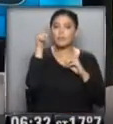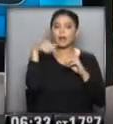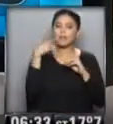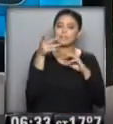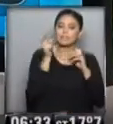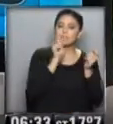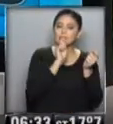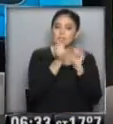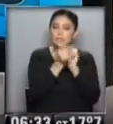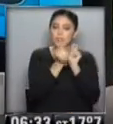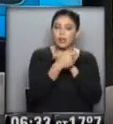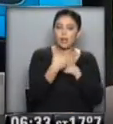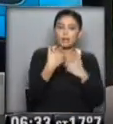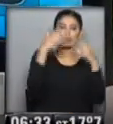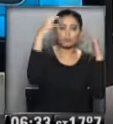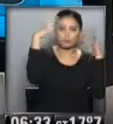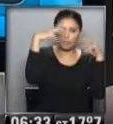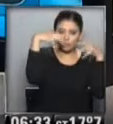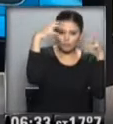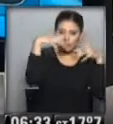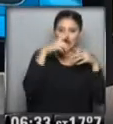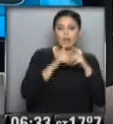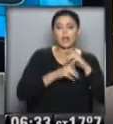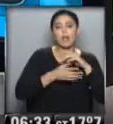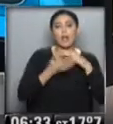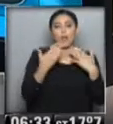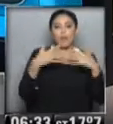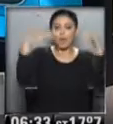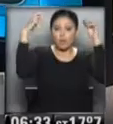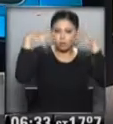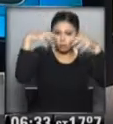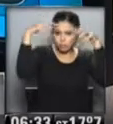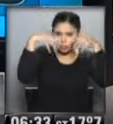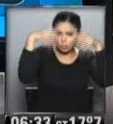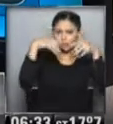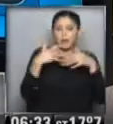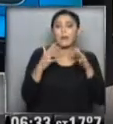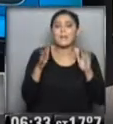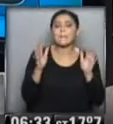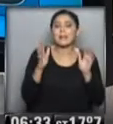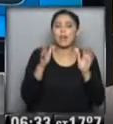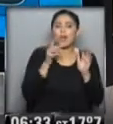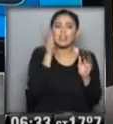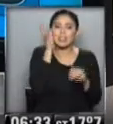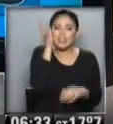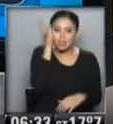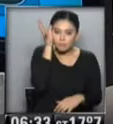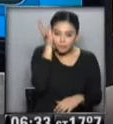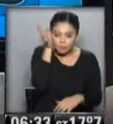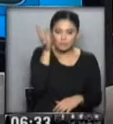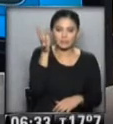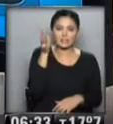inestable con lluvias... ...por momentos bastante intensas... ...pero no se espera un diluvio... ...con